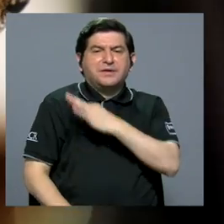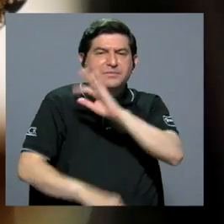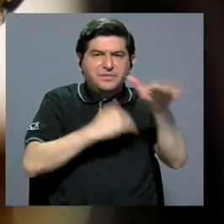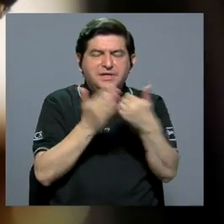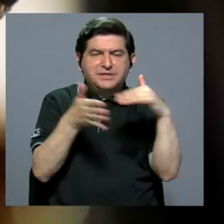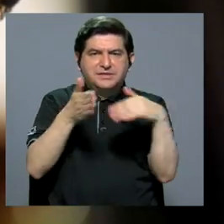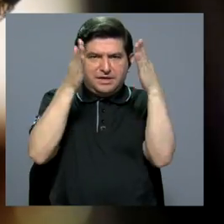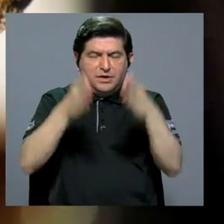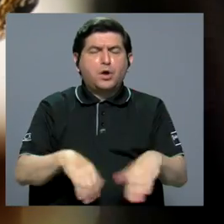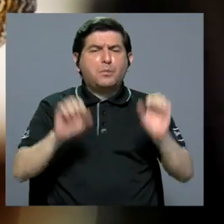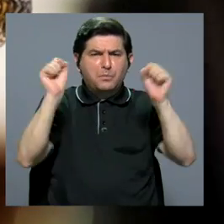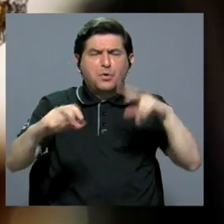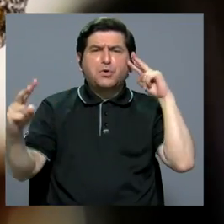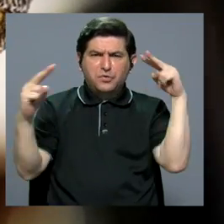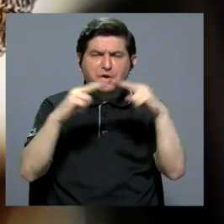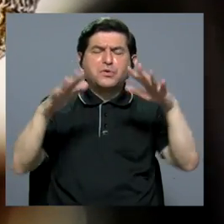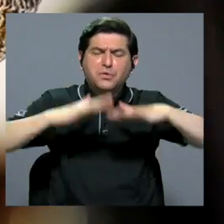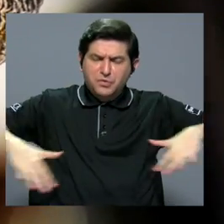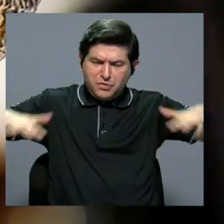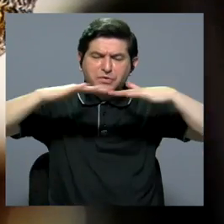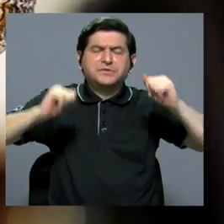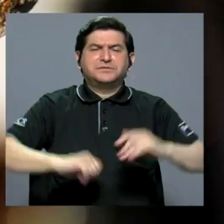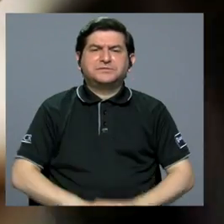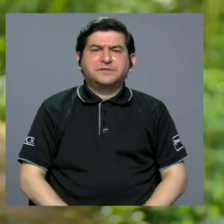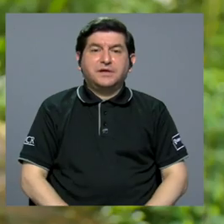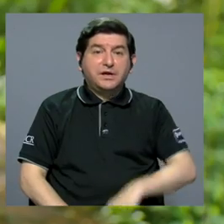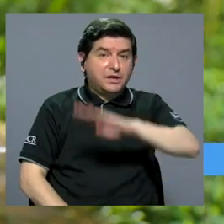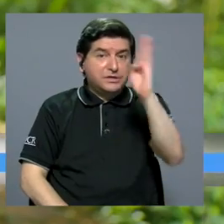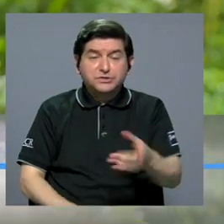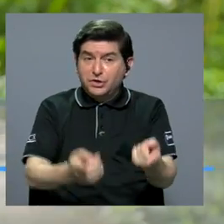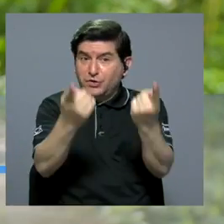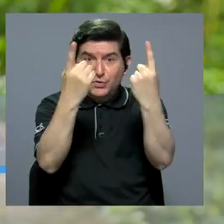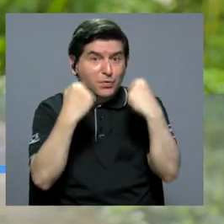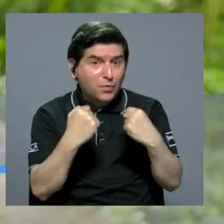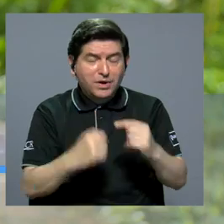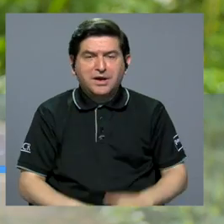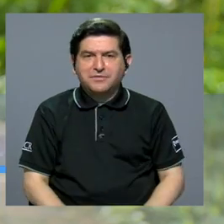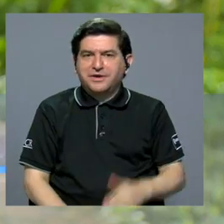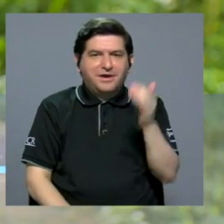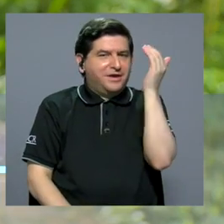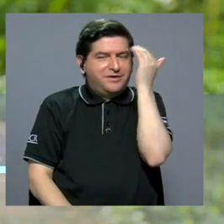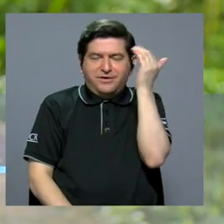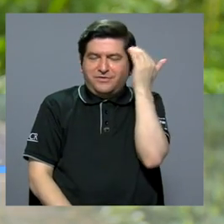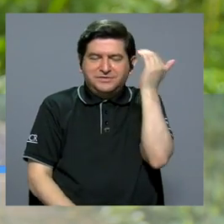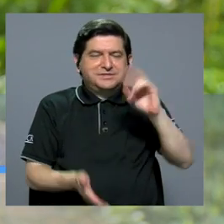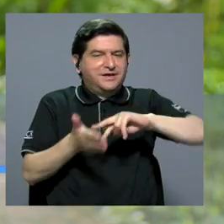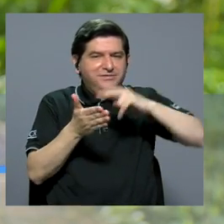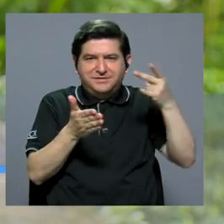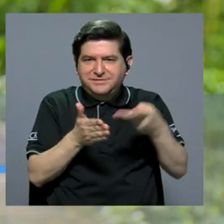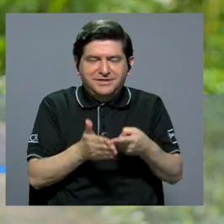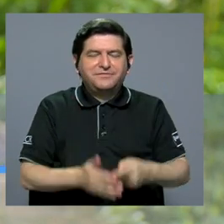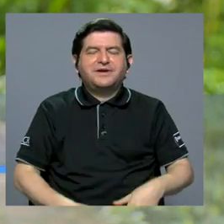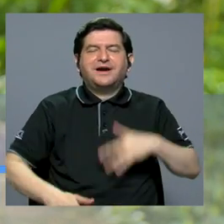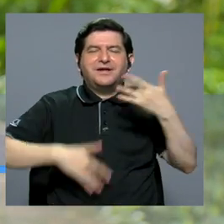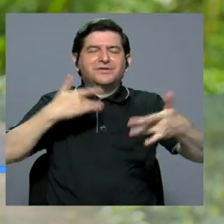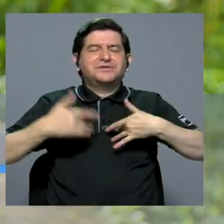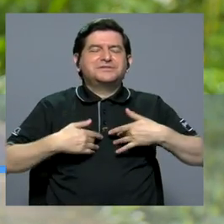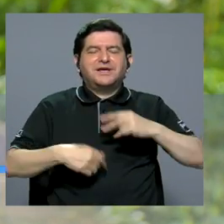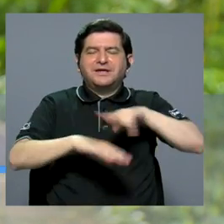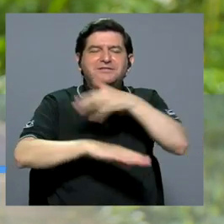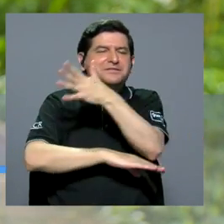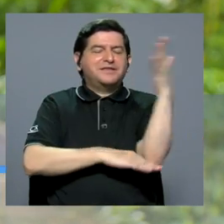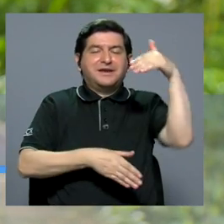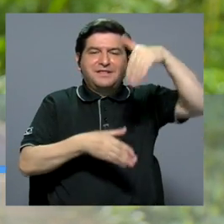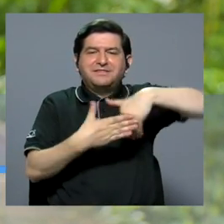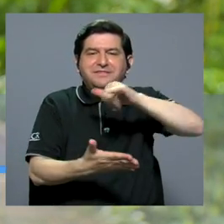población estudiantil a que conozca estos espacios. Si nunca han estado acá, no saben lo que es sentirse la naturaleza en medio de San José.